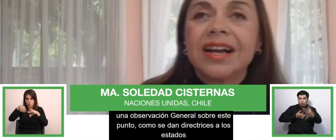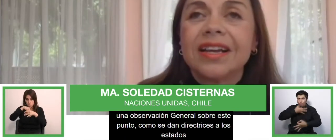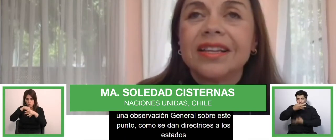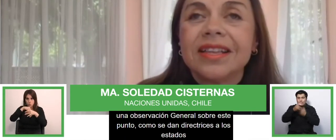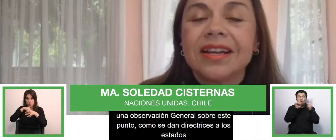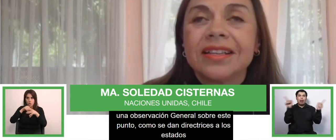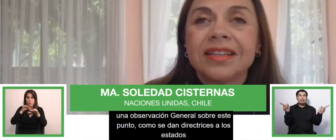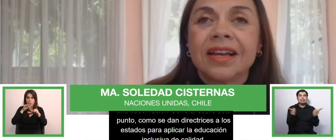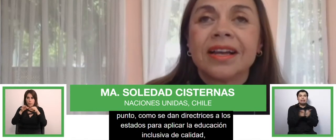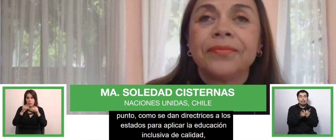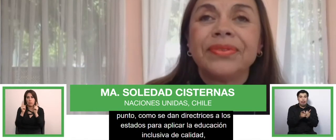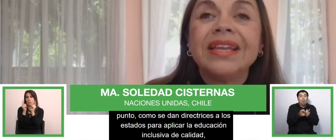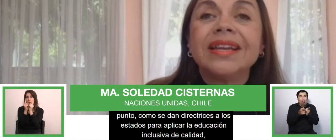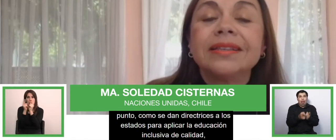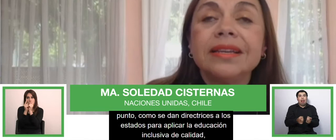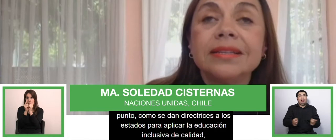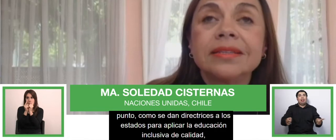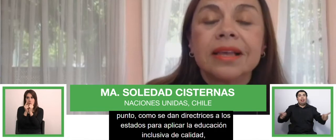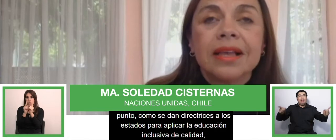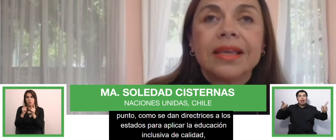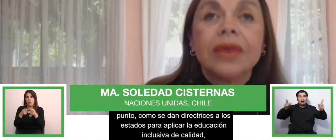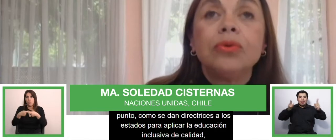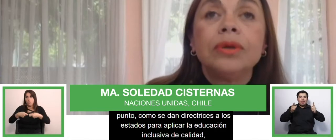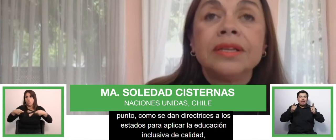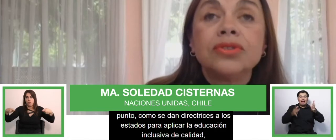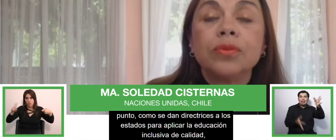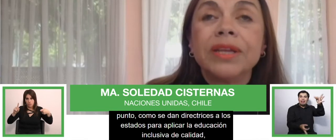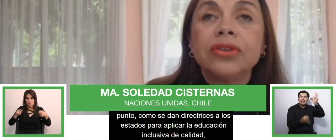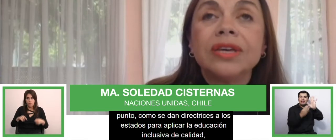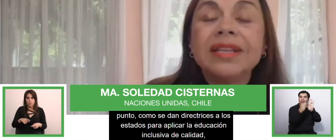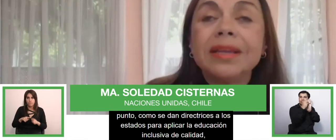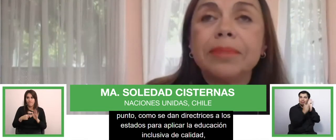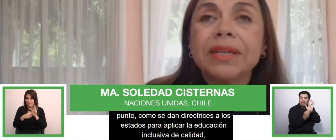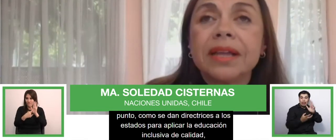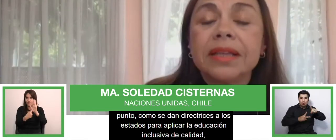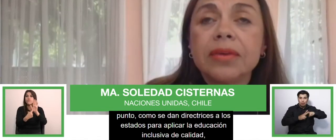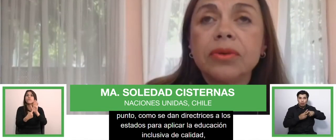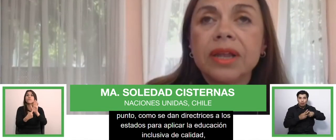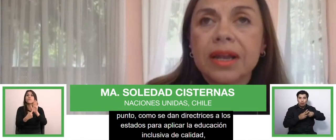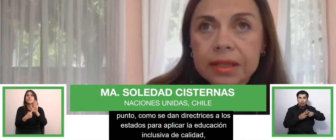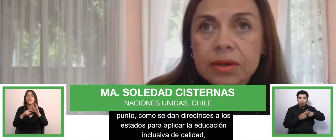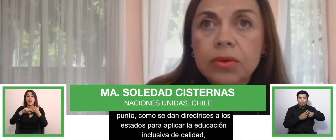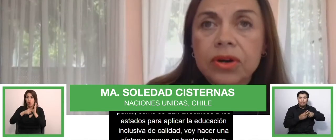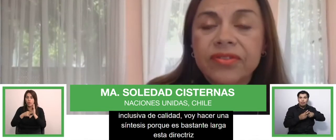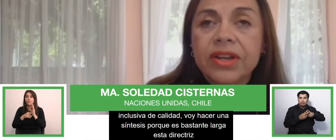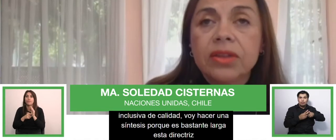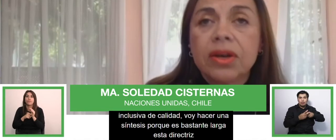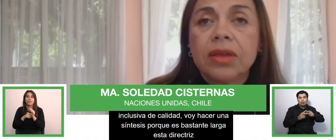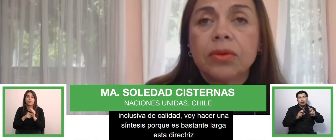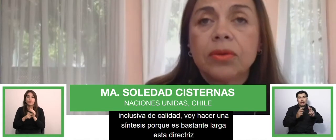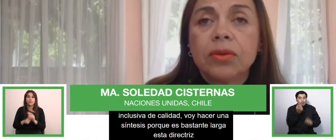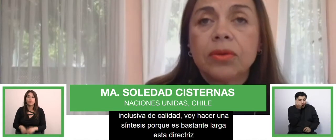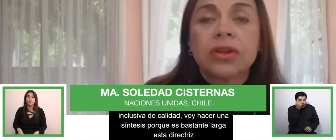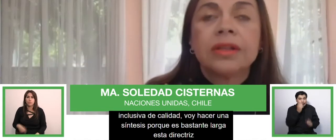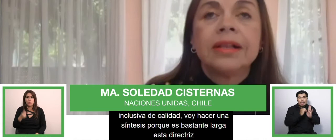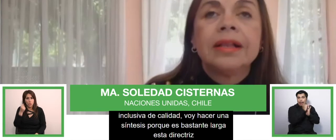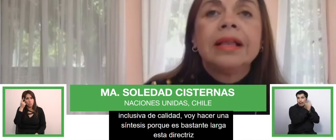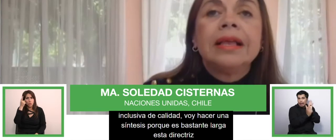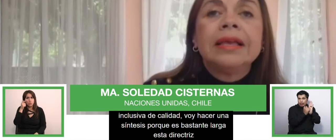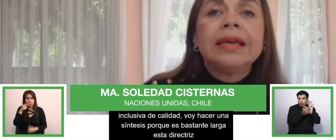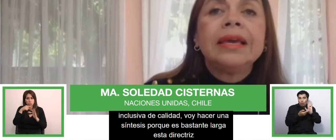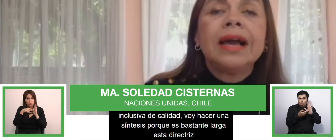larga esta directriz, que es un instrumento interpretativo del artículo referido a la educación.